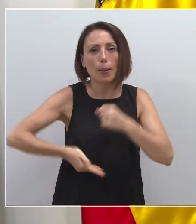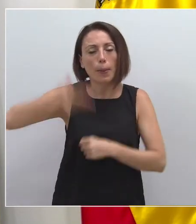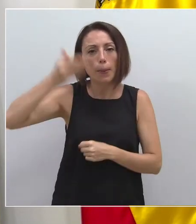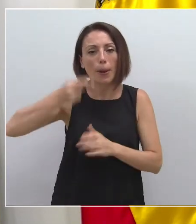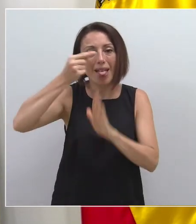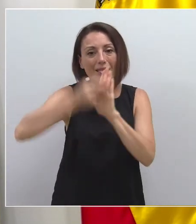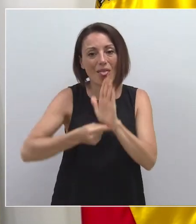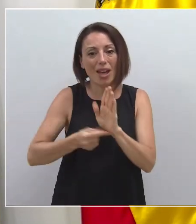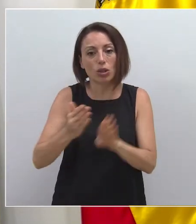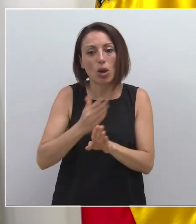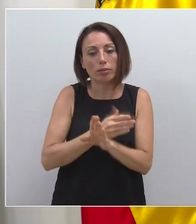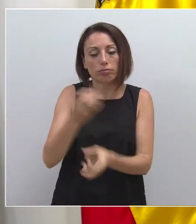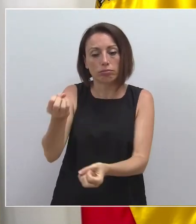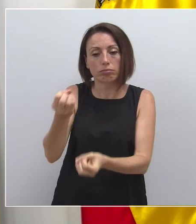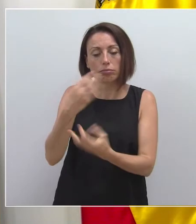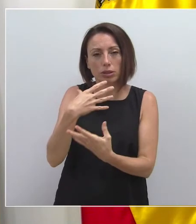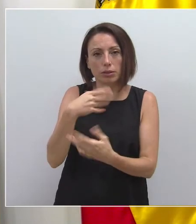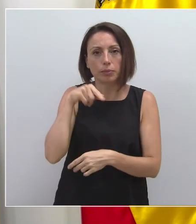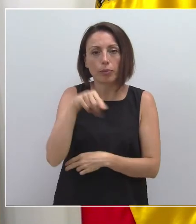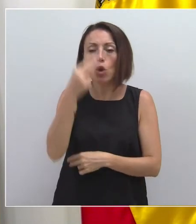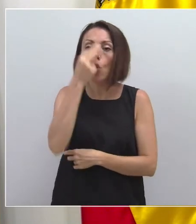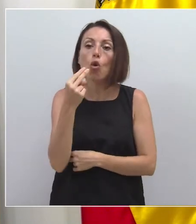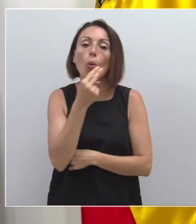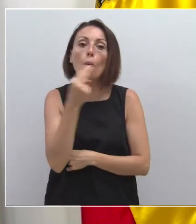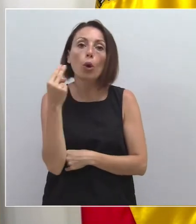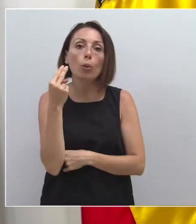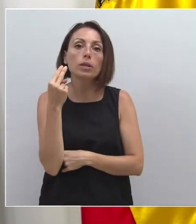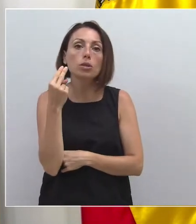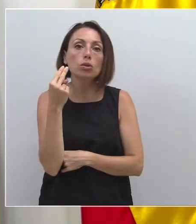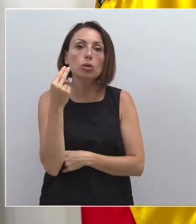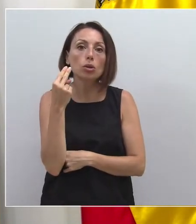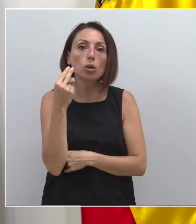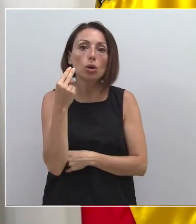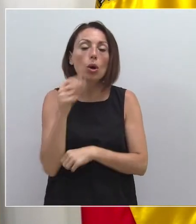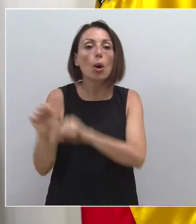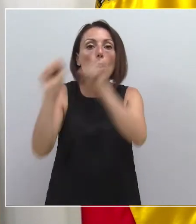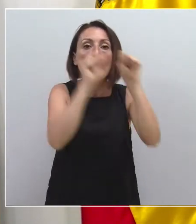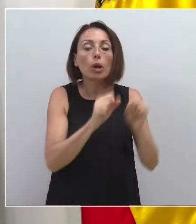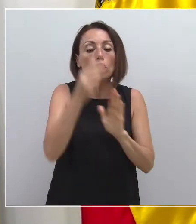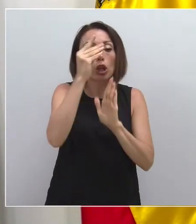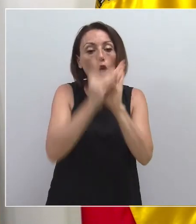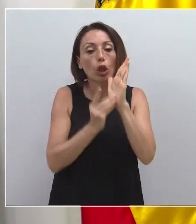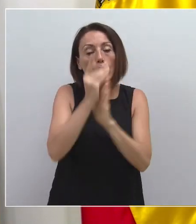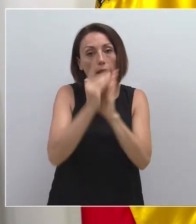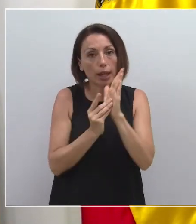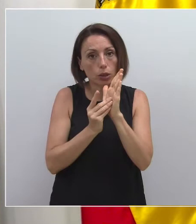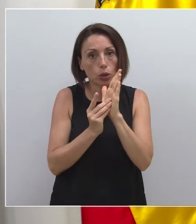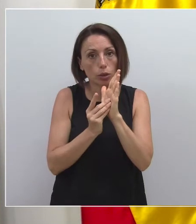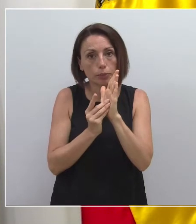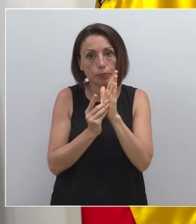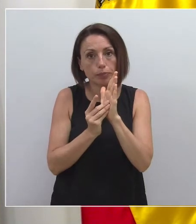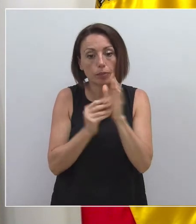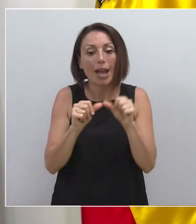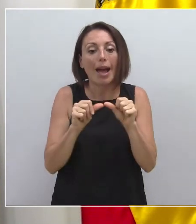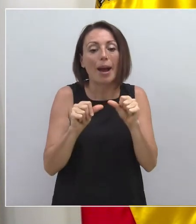datos, pues el compromiso de protección de datos, la ley orgánica de protección de datos y a